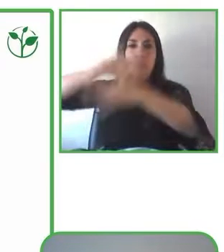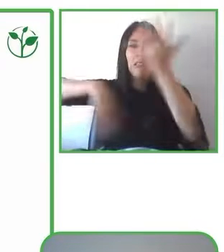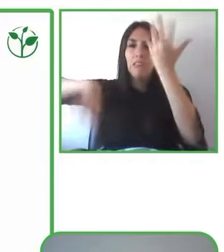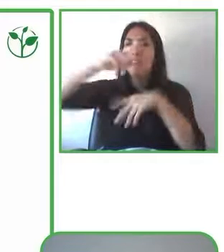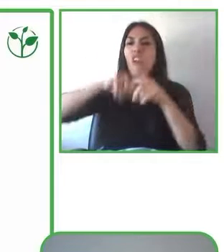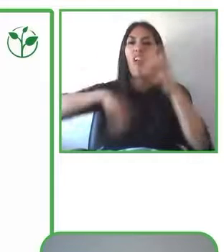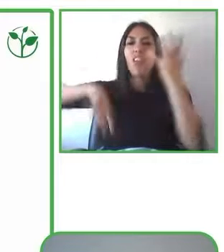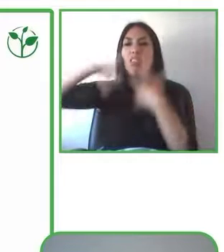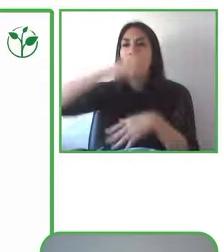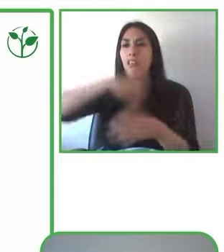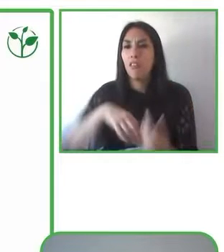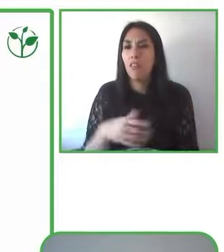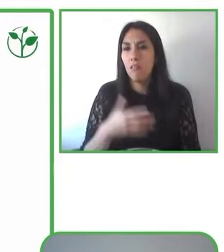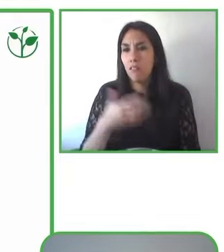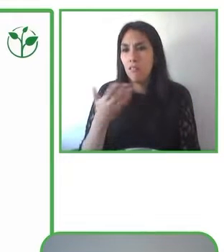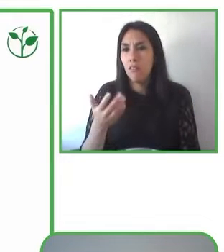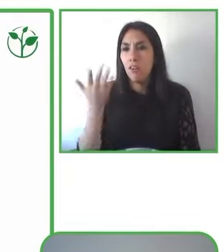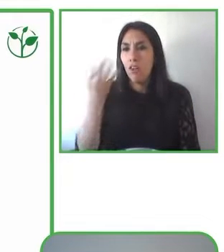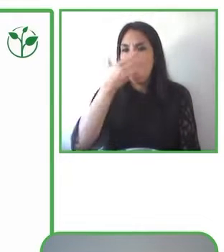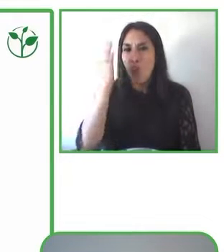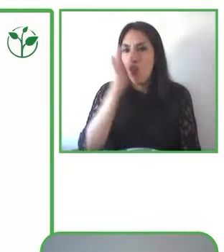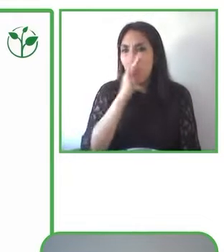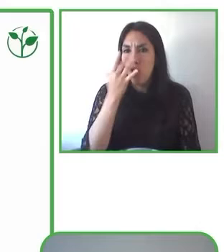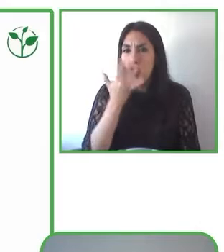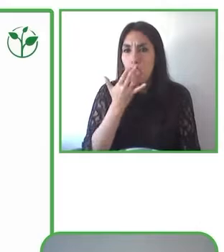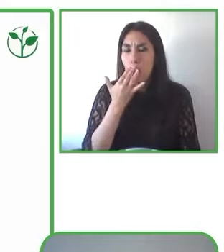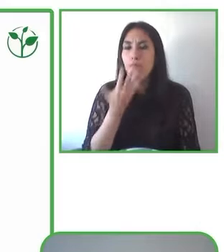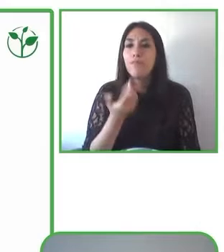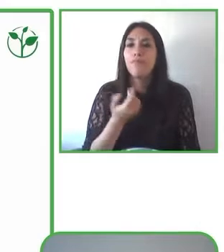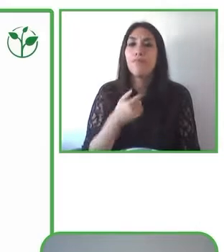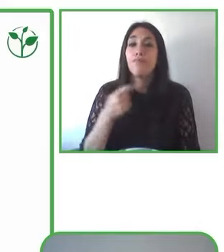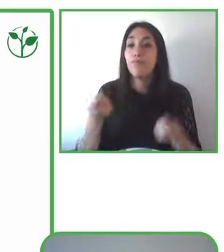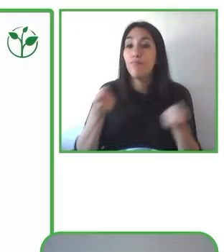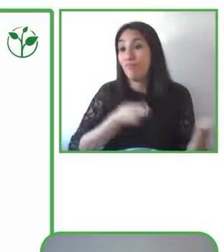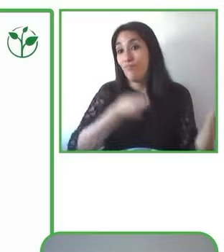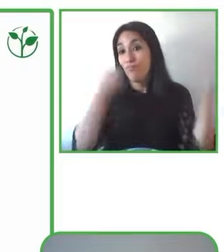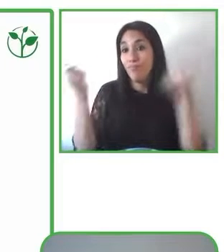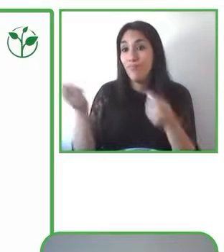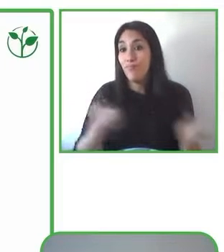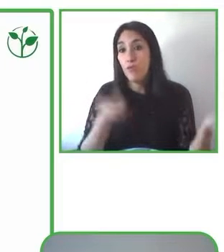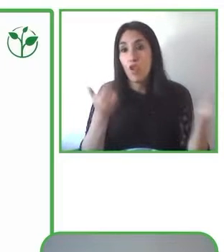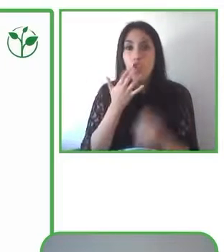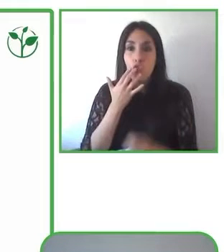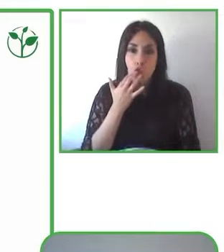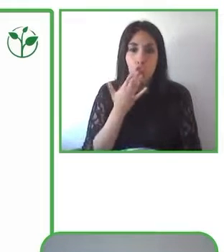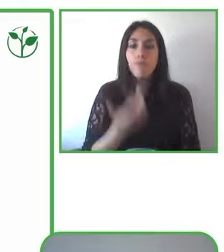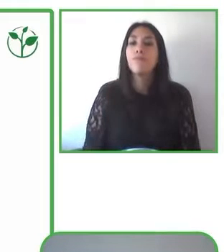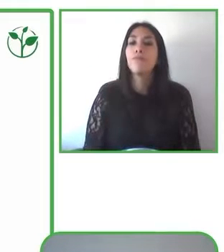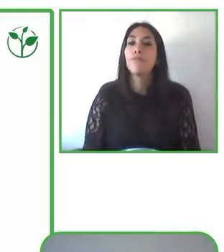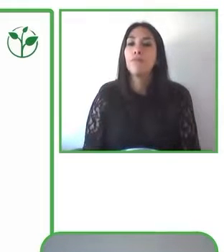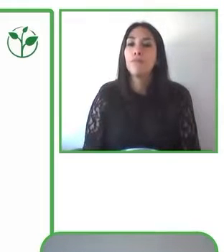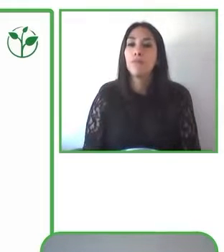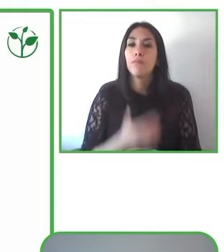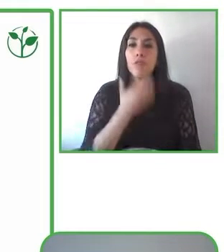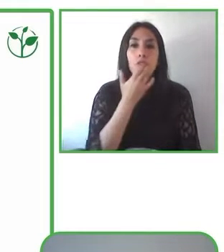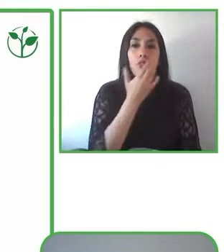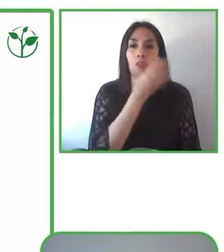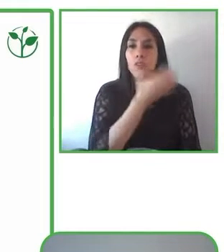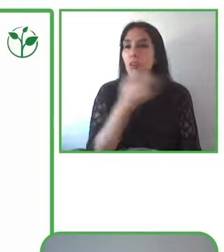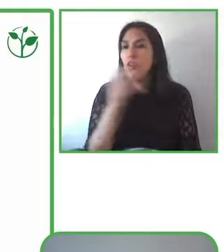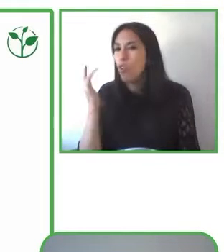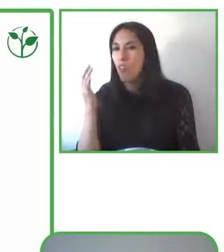como las cajas, pero el entorno debiese, si es un lugar de descarga, tener un colores, paleta de colores más controlado.